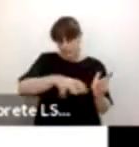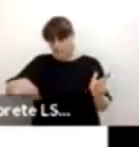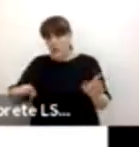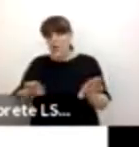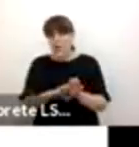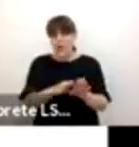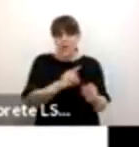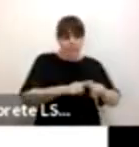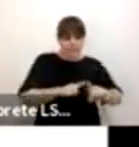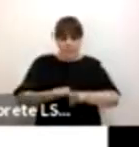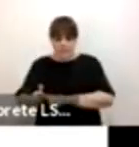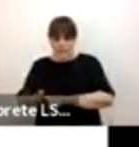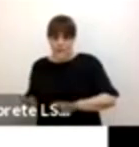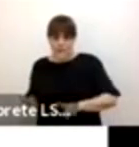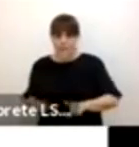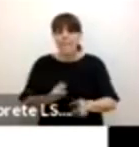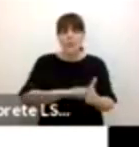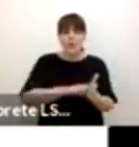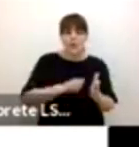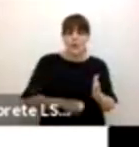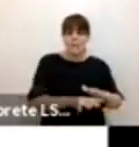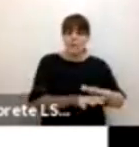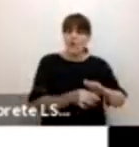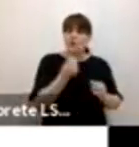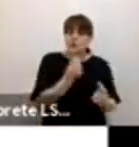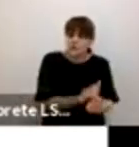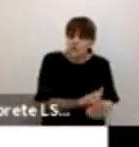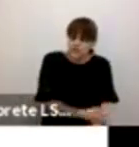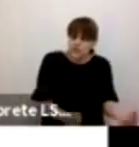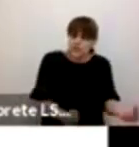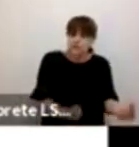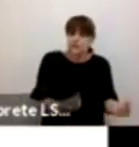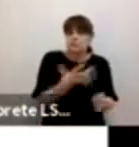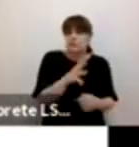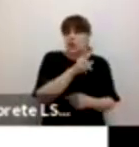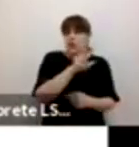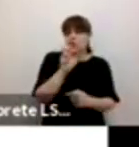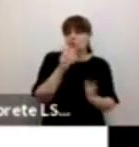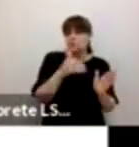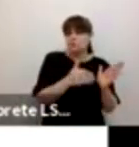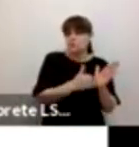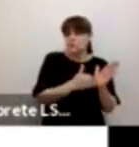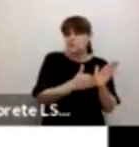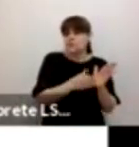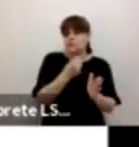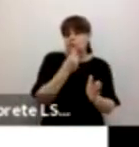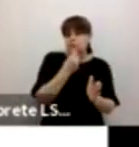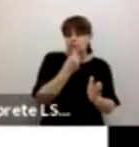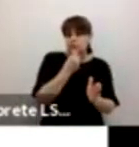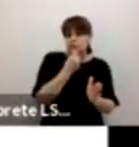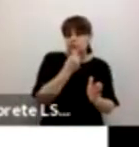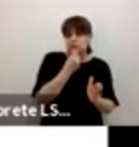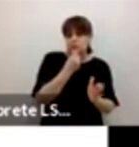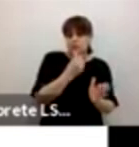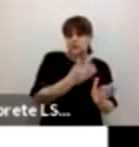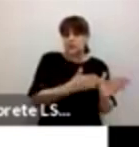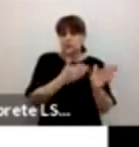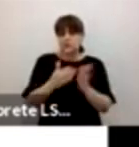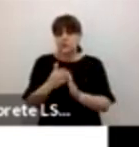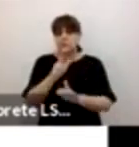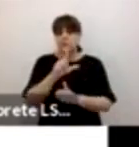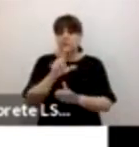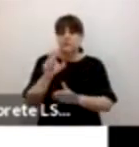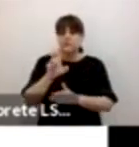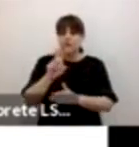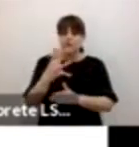que a nivel de la primera infancia hay más de 800 mil niños y un número cercano a 735 mil